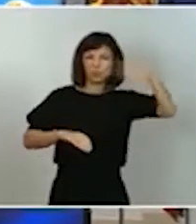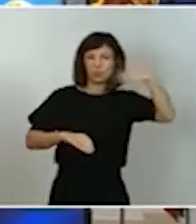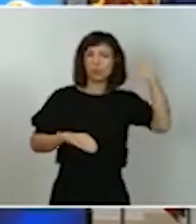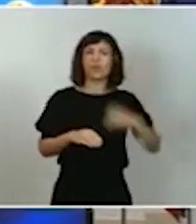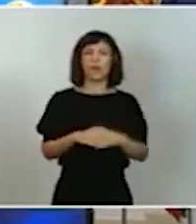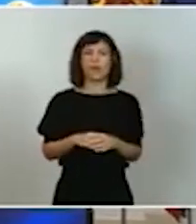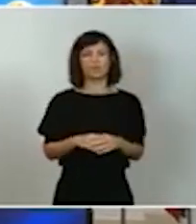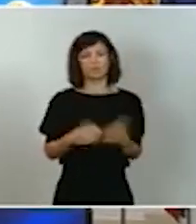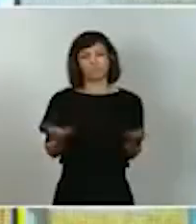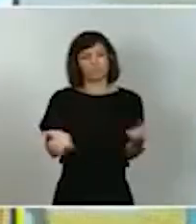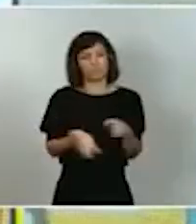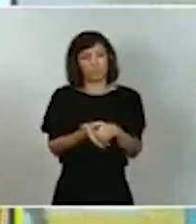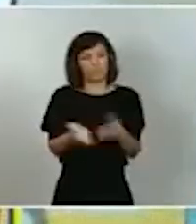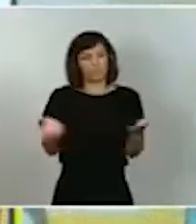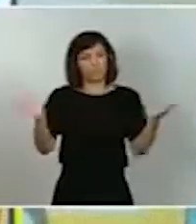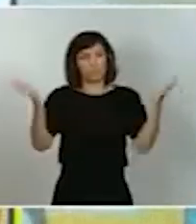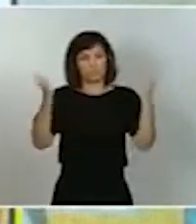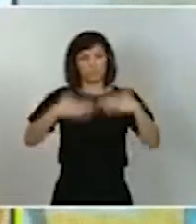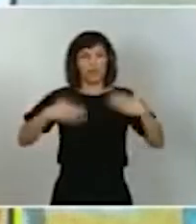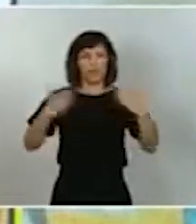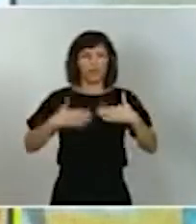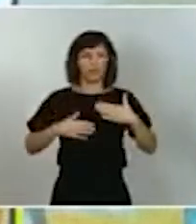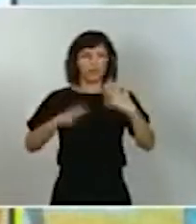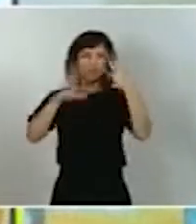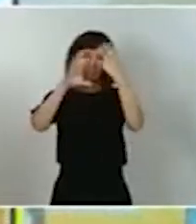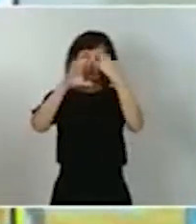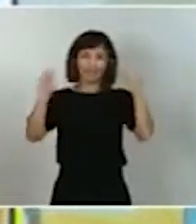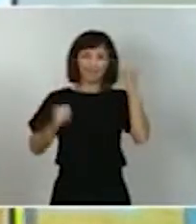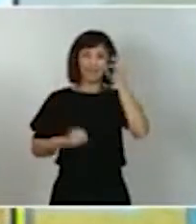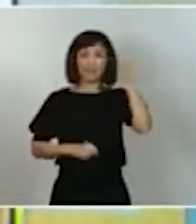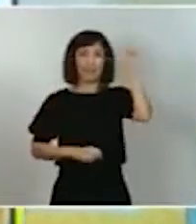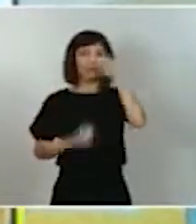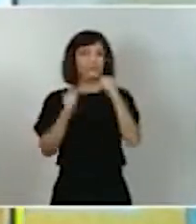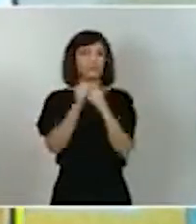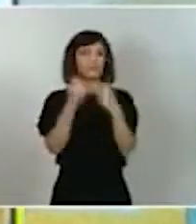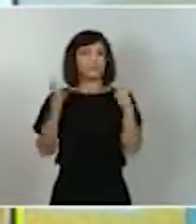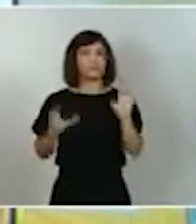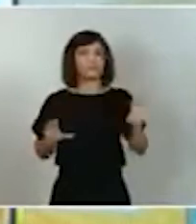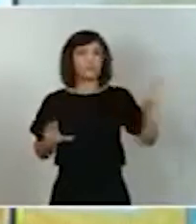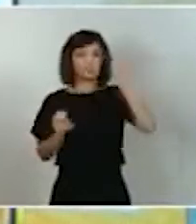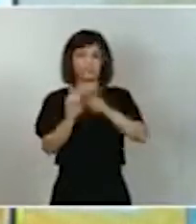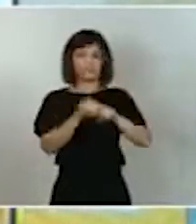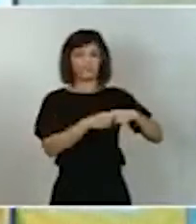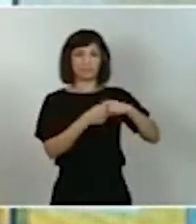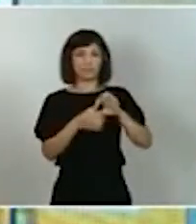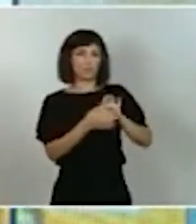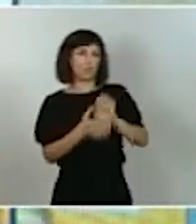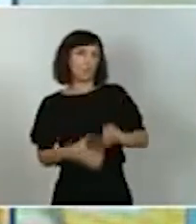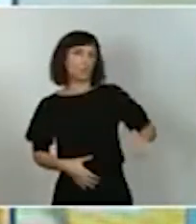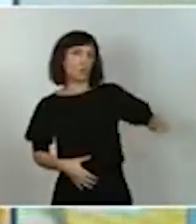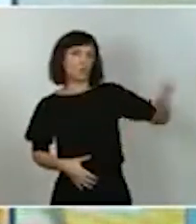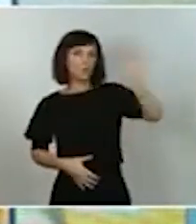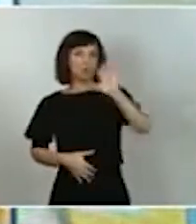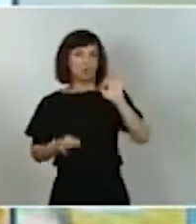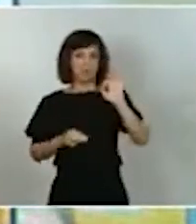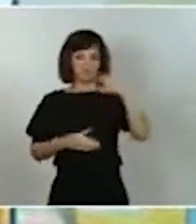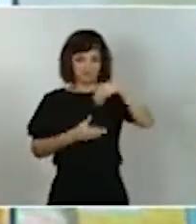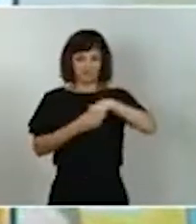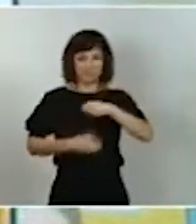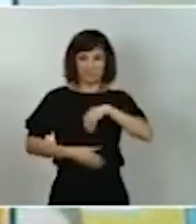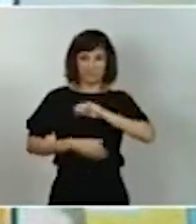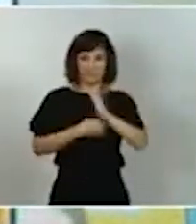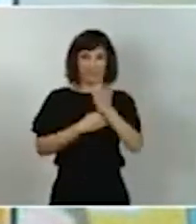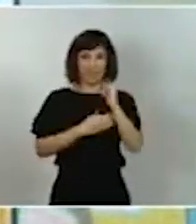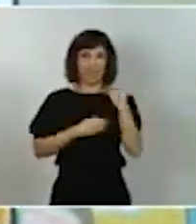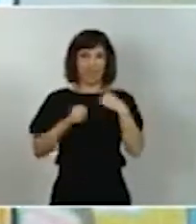la presencia de los embajadores y embajadoras de los 27 países miembros de la Unión Europea con representación en nuestro país. También